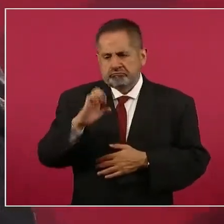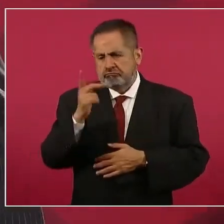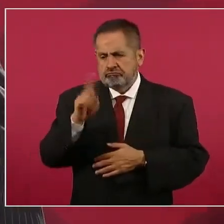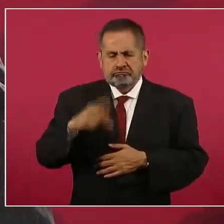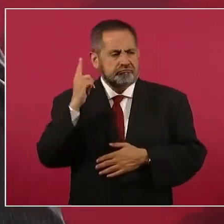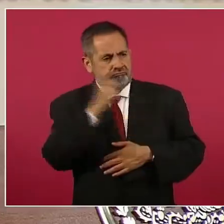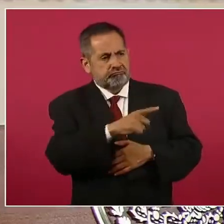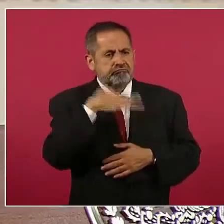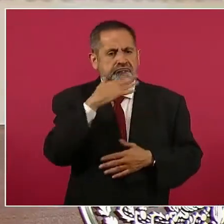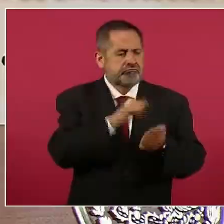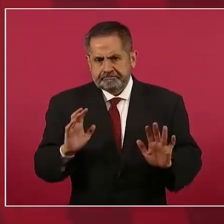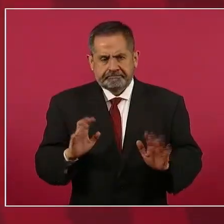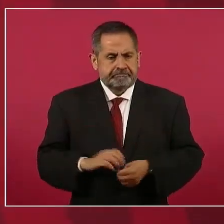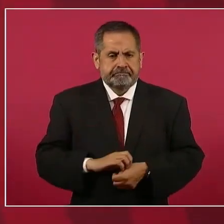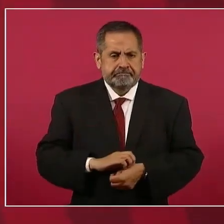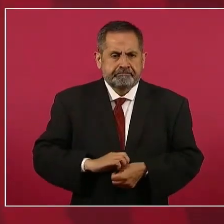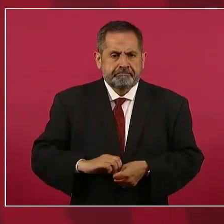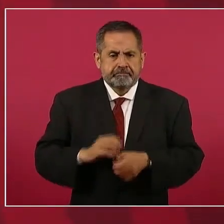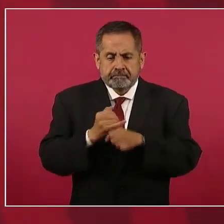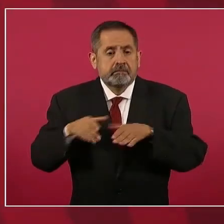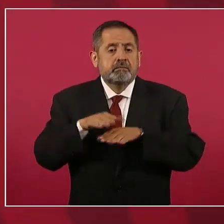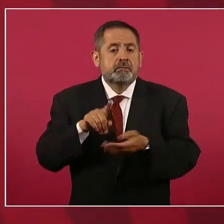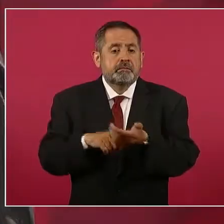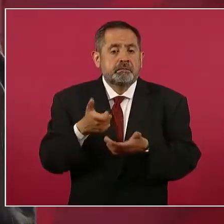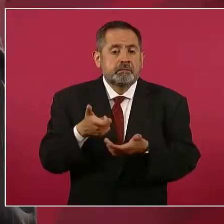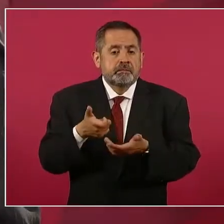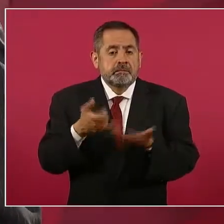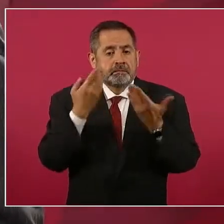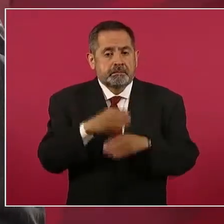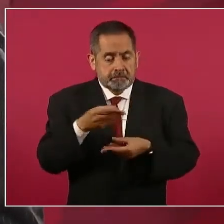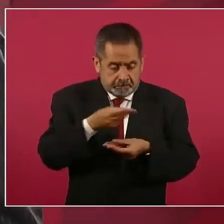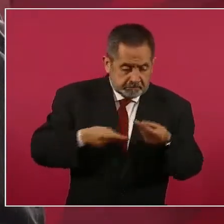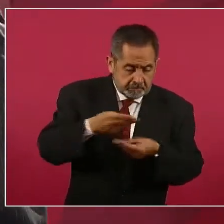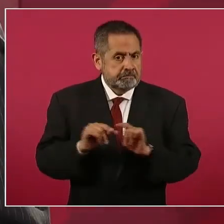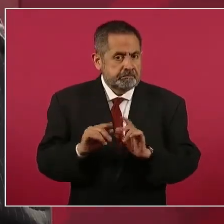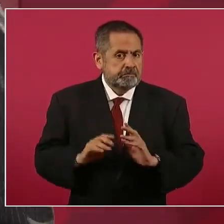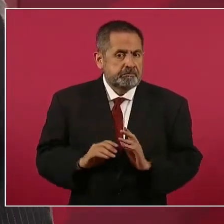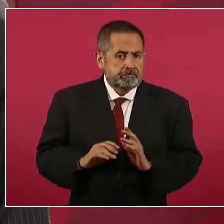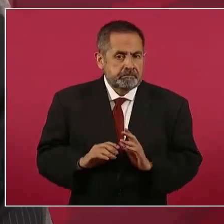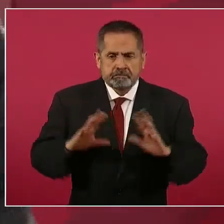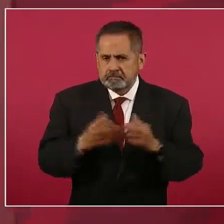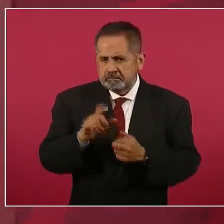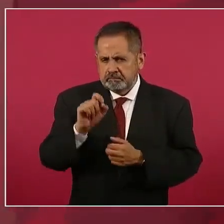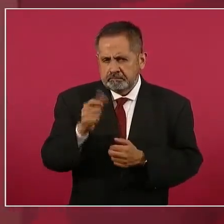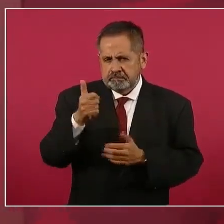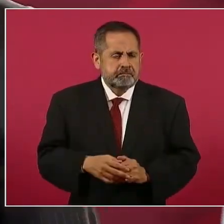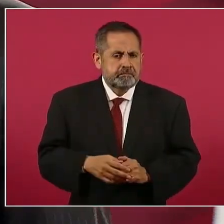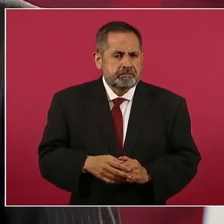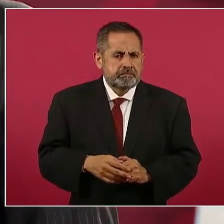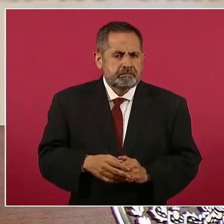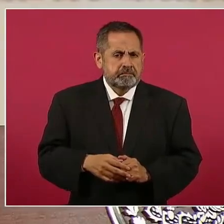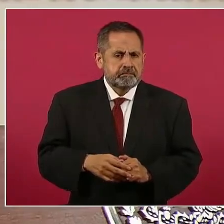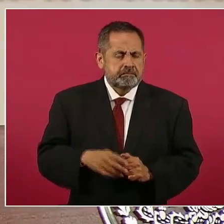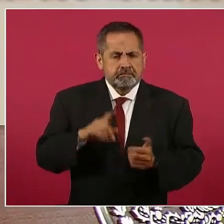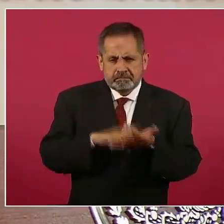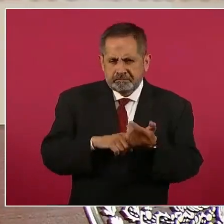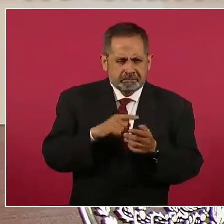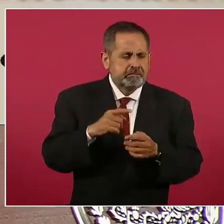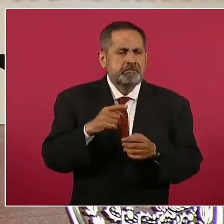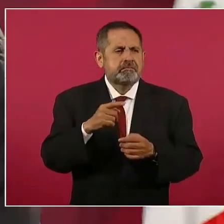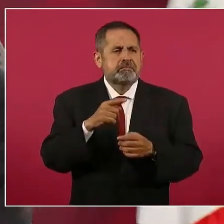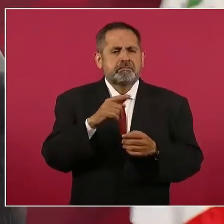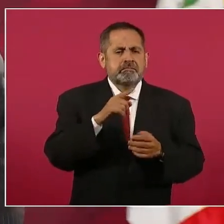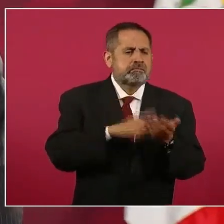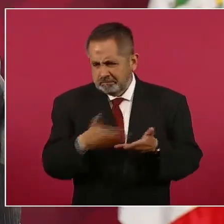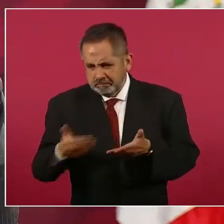de lavado de dinero. No, se tiene información de operaciones que llevó a cabo por 26 millones de pesos que recibió del 19